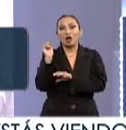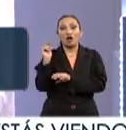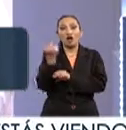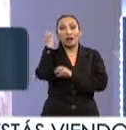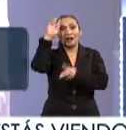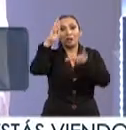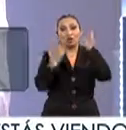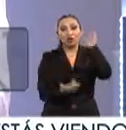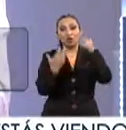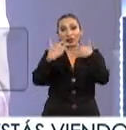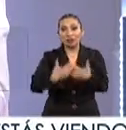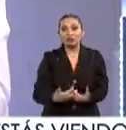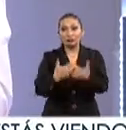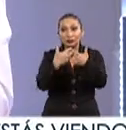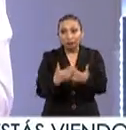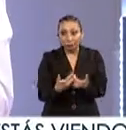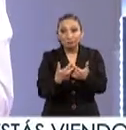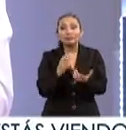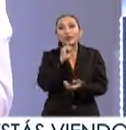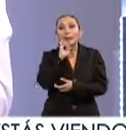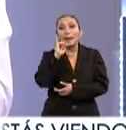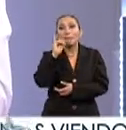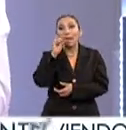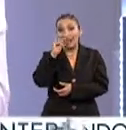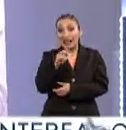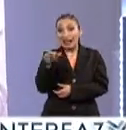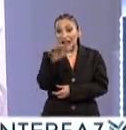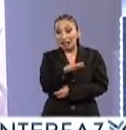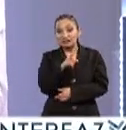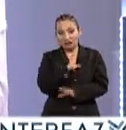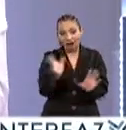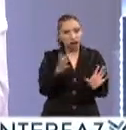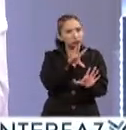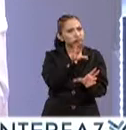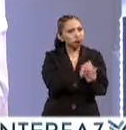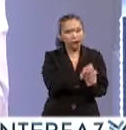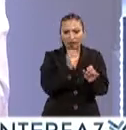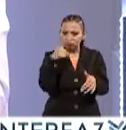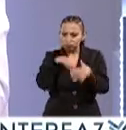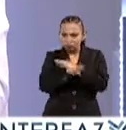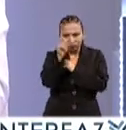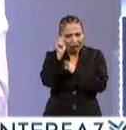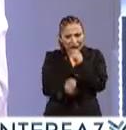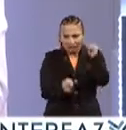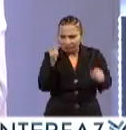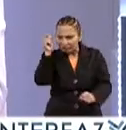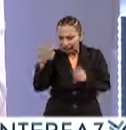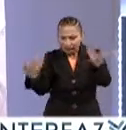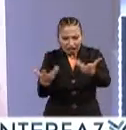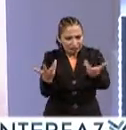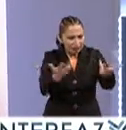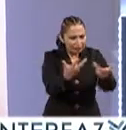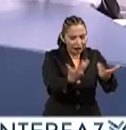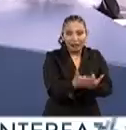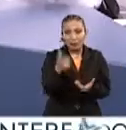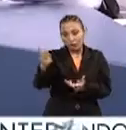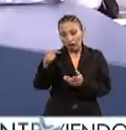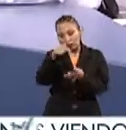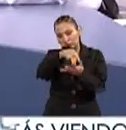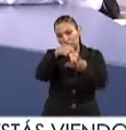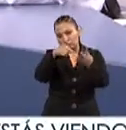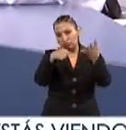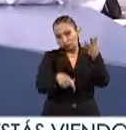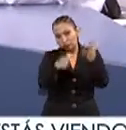esta cuarta revolución industrial de la cual el Politécnico Nacional ya está completamente inmersa y precisamente son las directrices